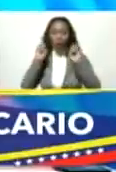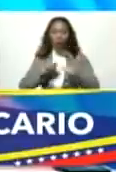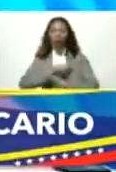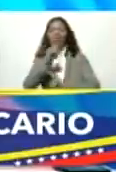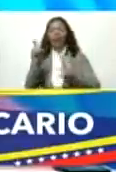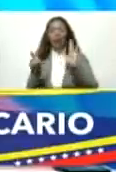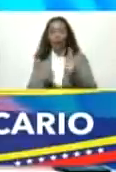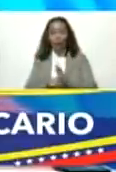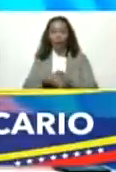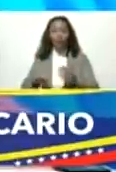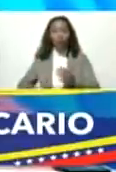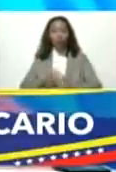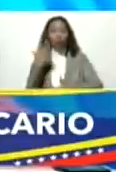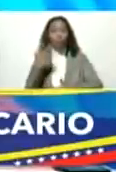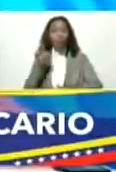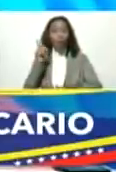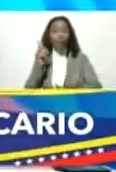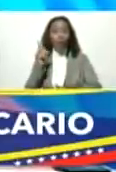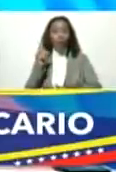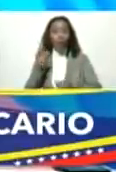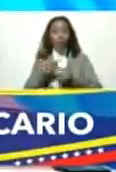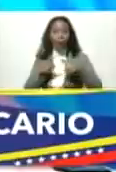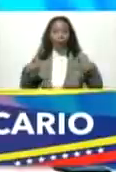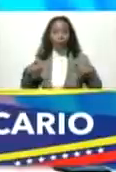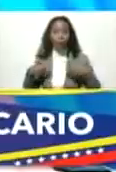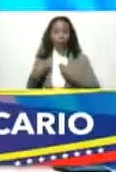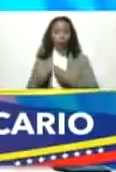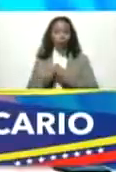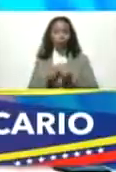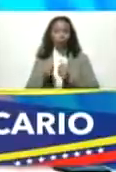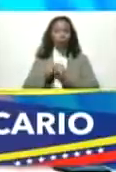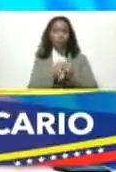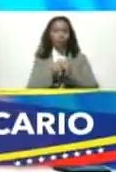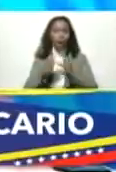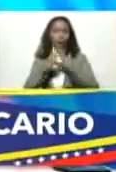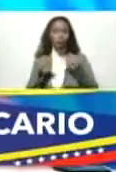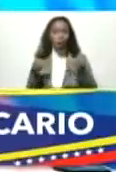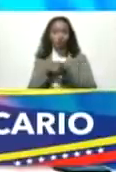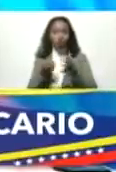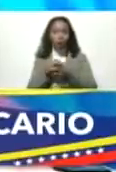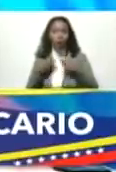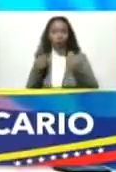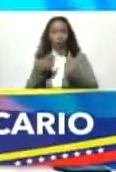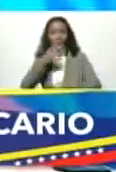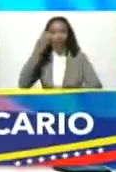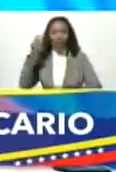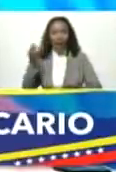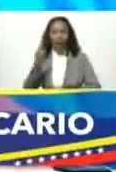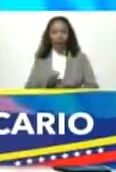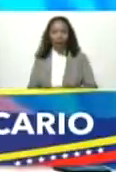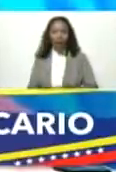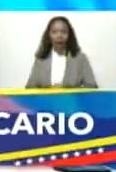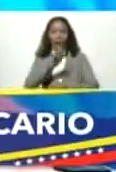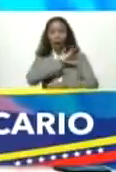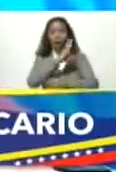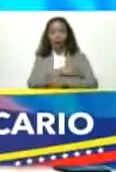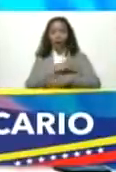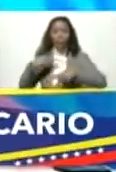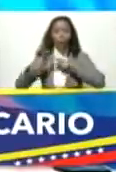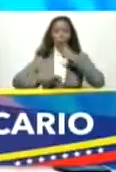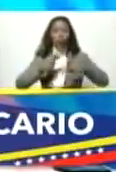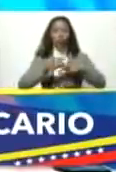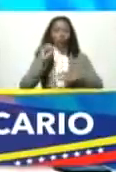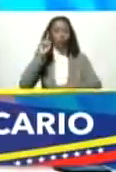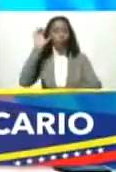fundamental para ese crecimiento el acompañamiento a todos los sectores de la economía real a las fuerzas productivas de un